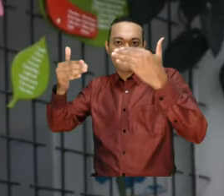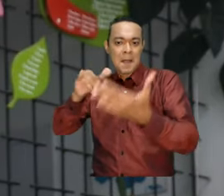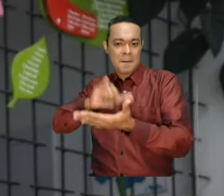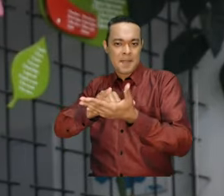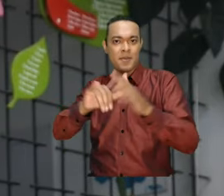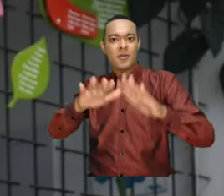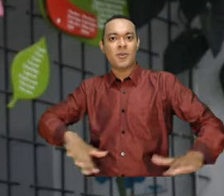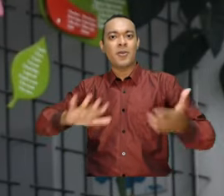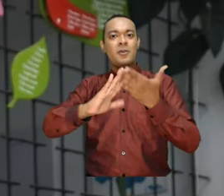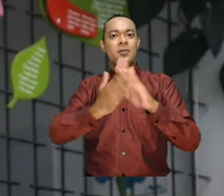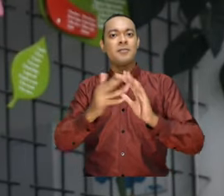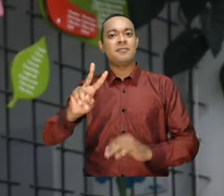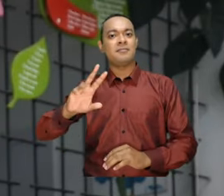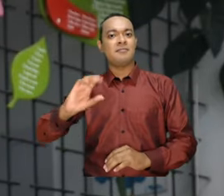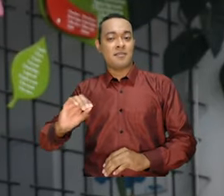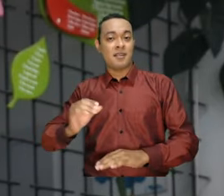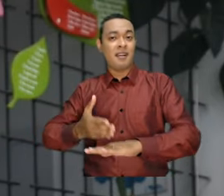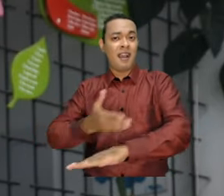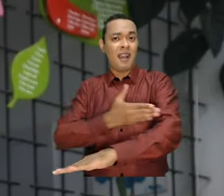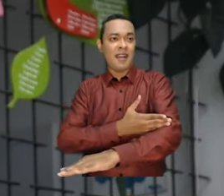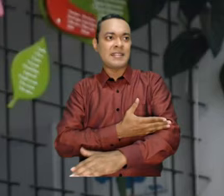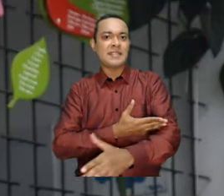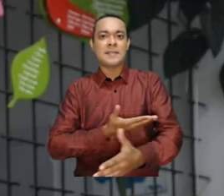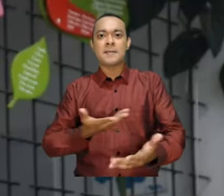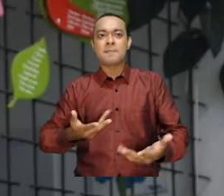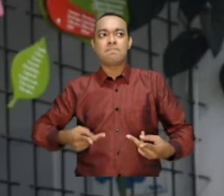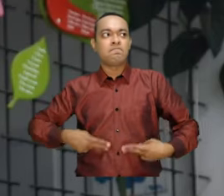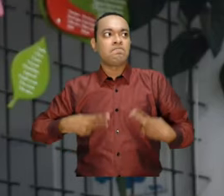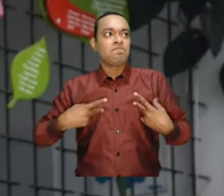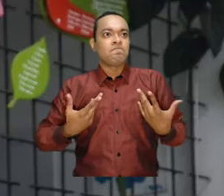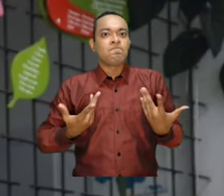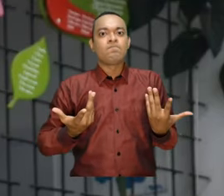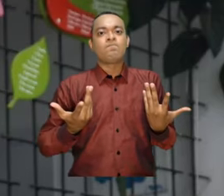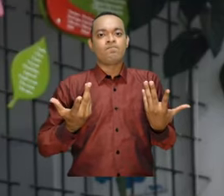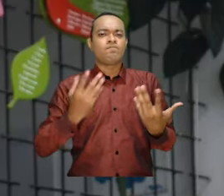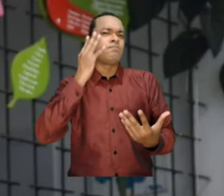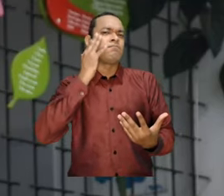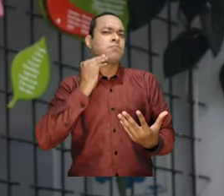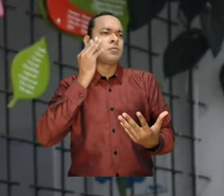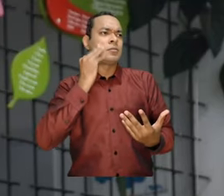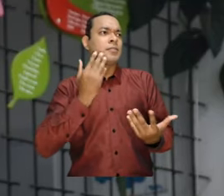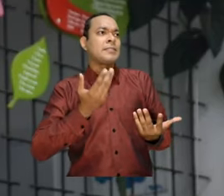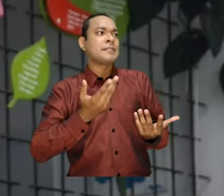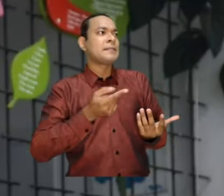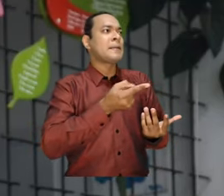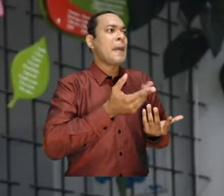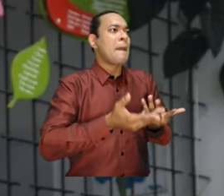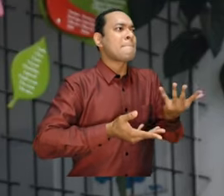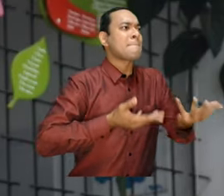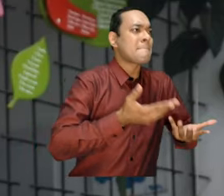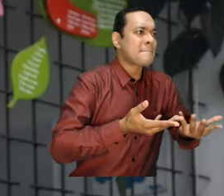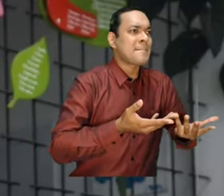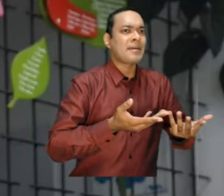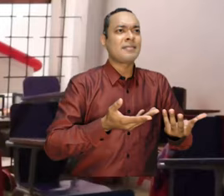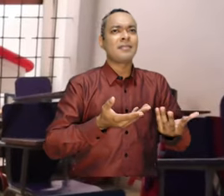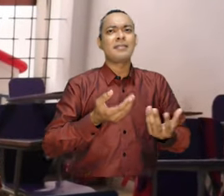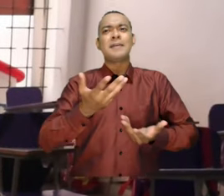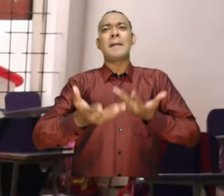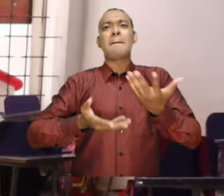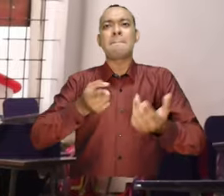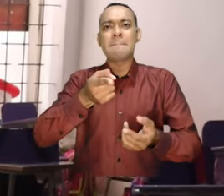y experimentamos en nuestra propia vida cómo se crece con falta de